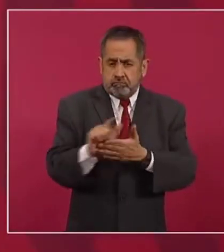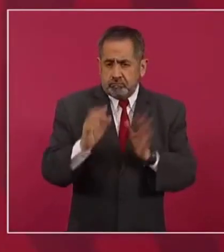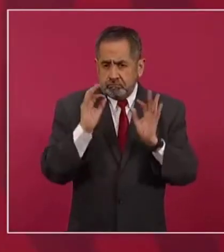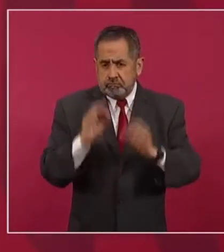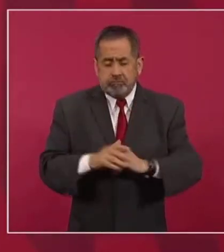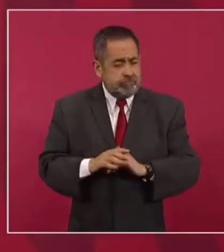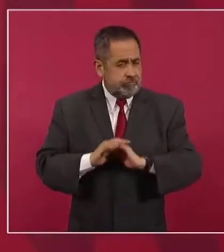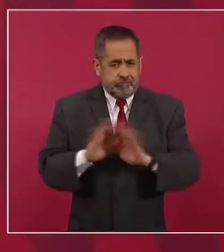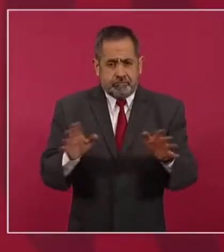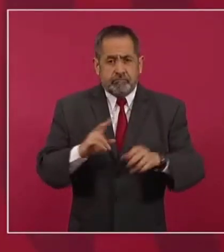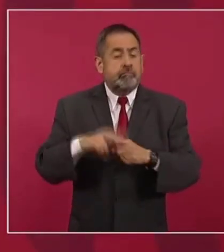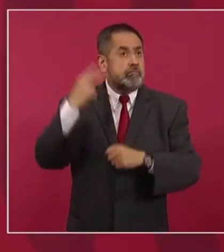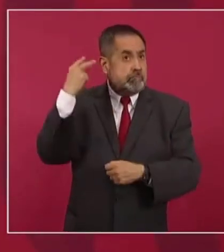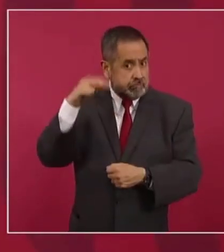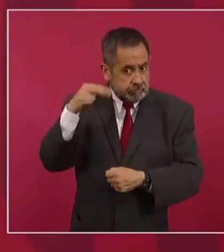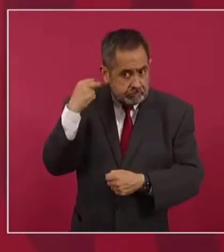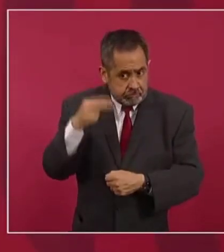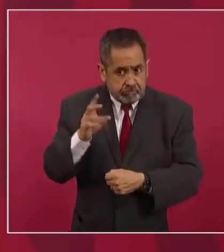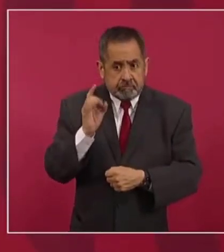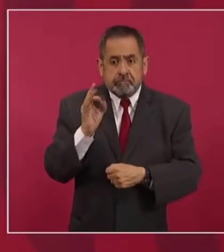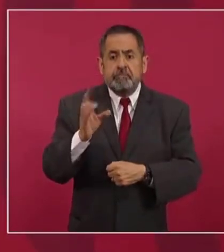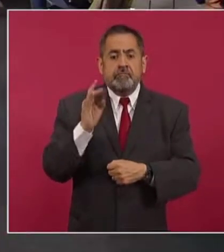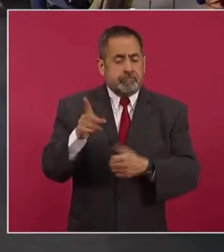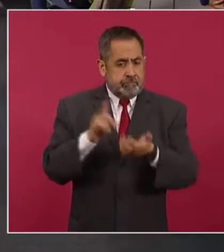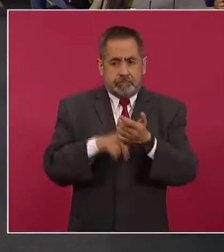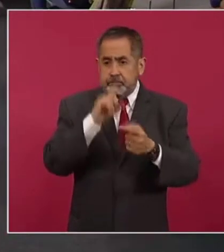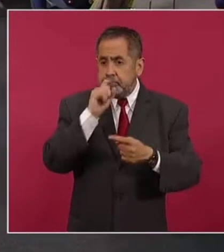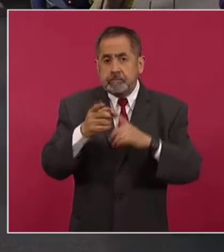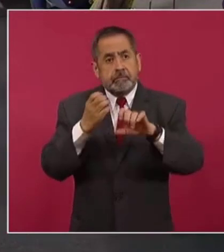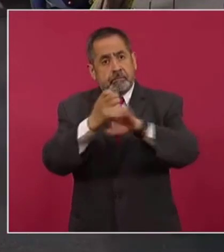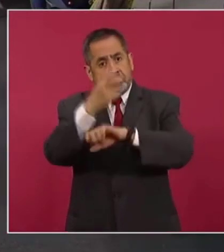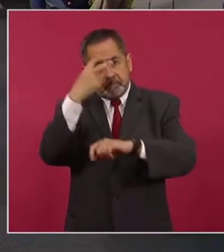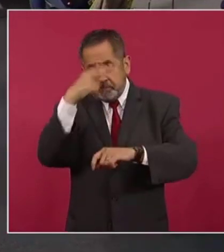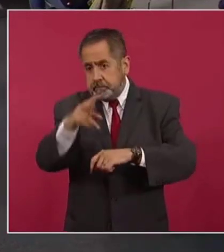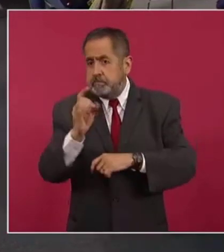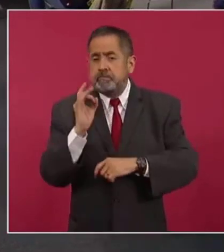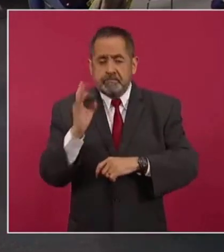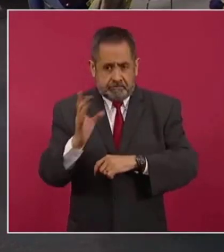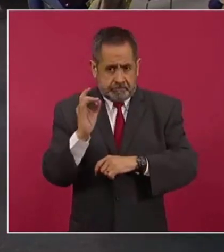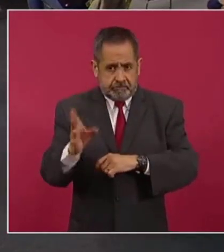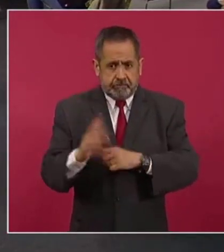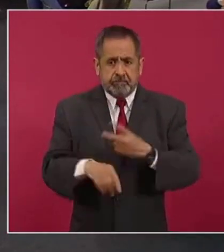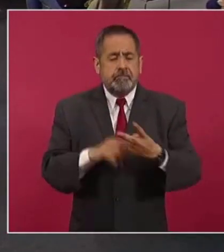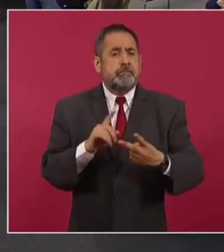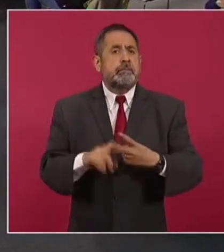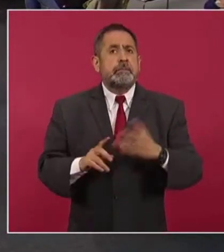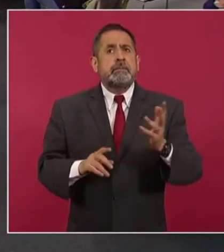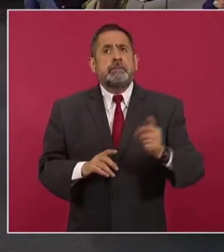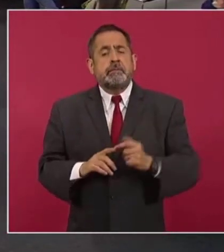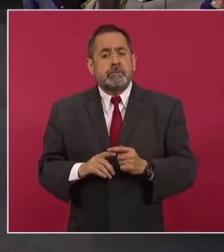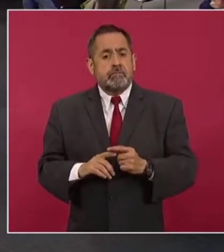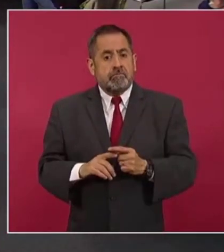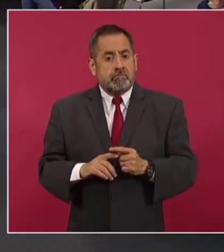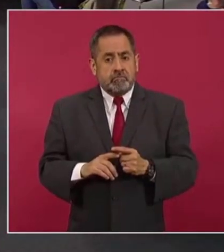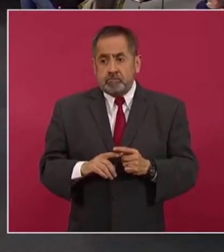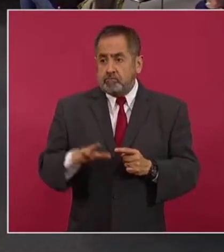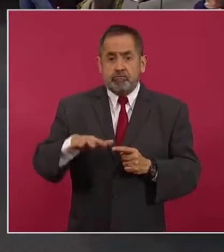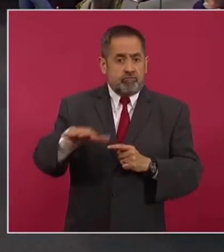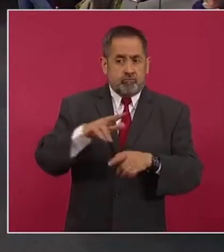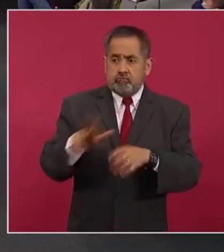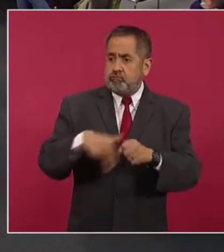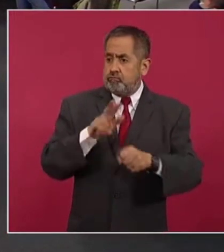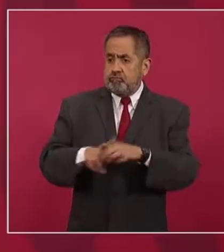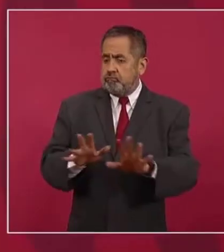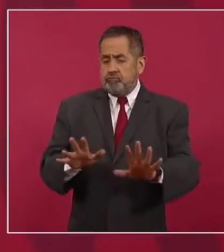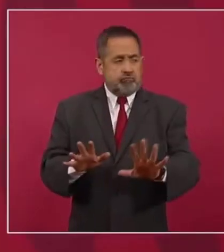de hecho, ya está en Veracruz, también ya vemos con gran satisfacción el Estado de México, también ya está de manera normal.